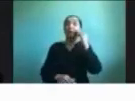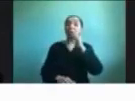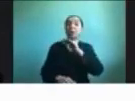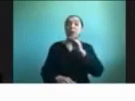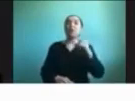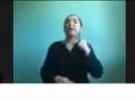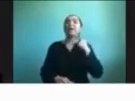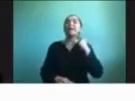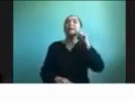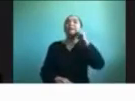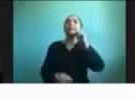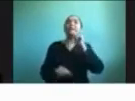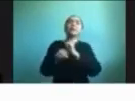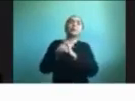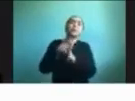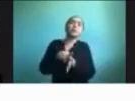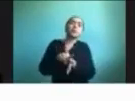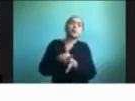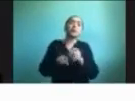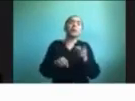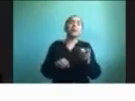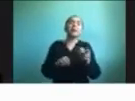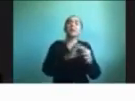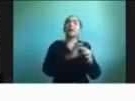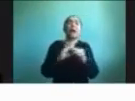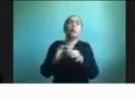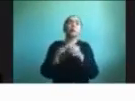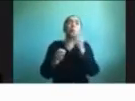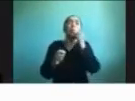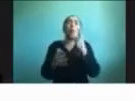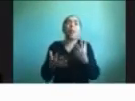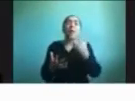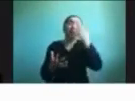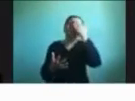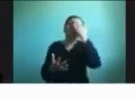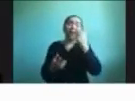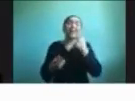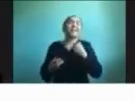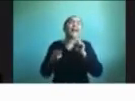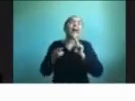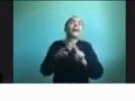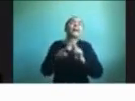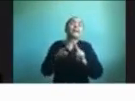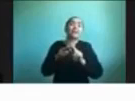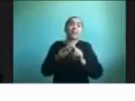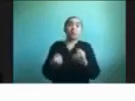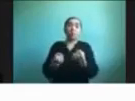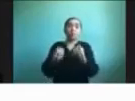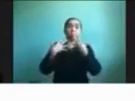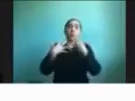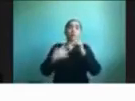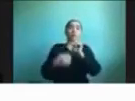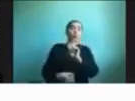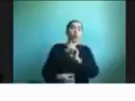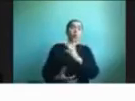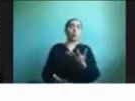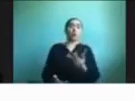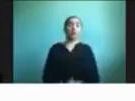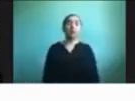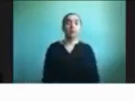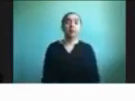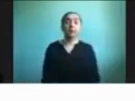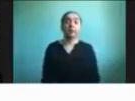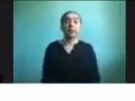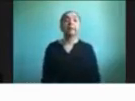que causa esta enfermedad y qué medidas hay que tomar para no contagiarse. También es importante poder